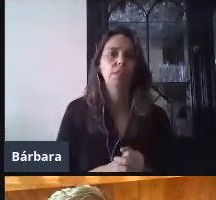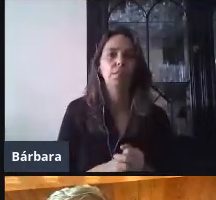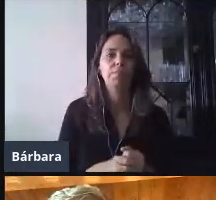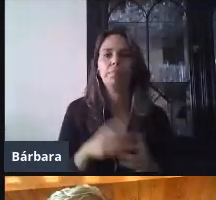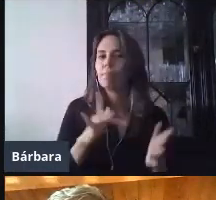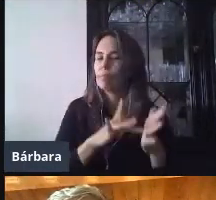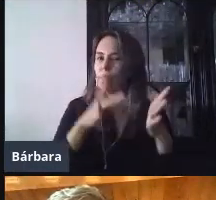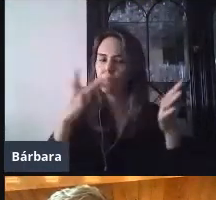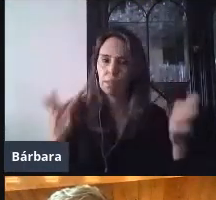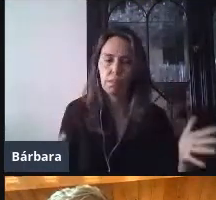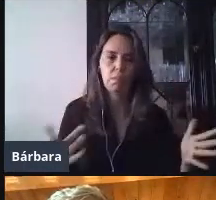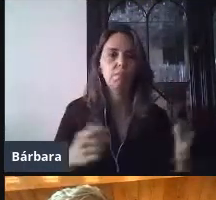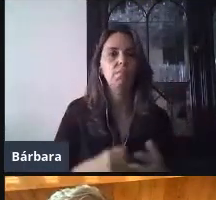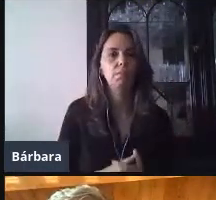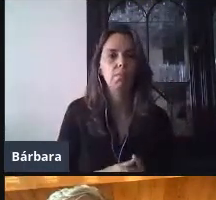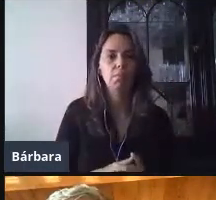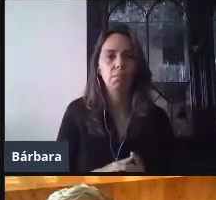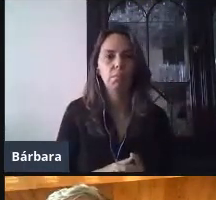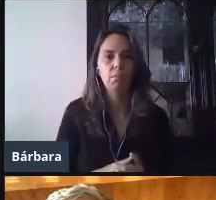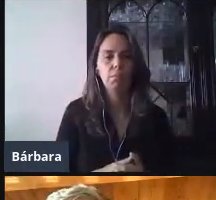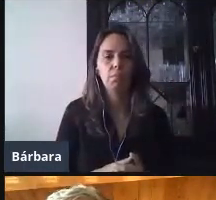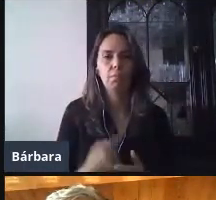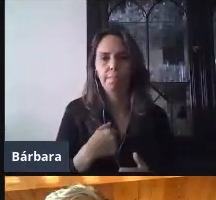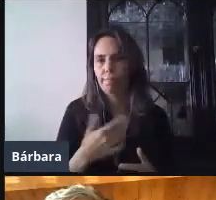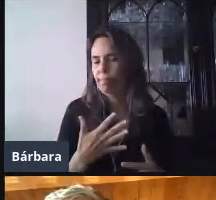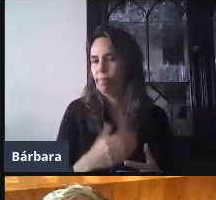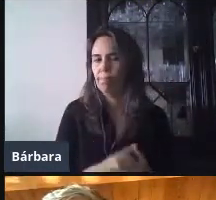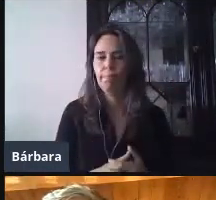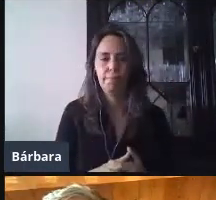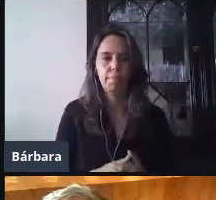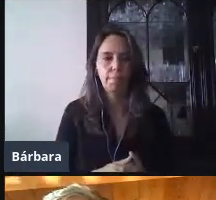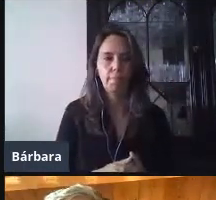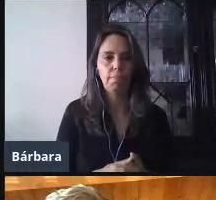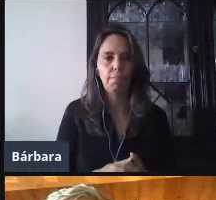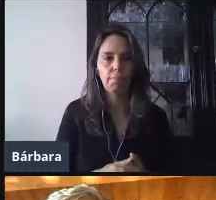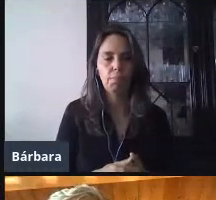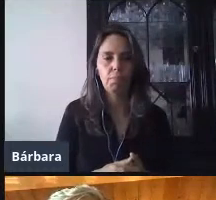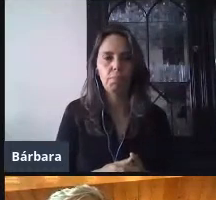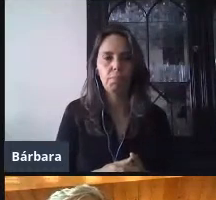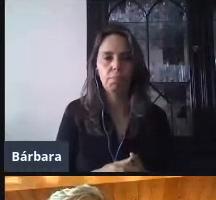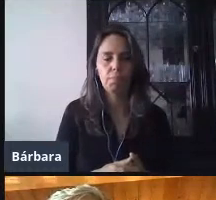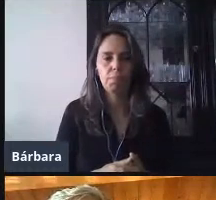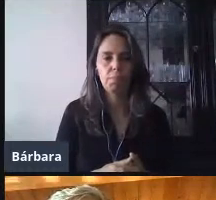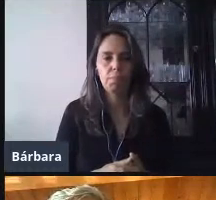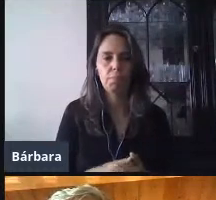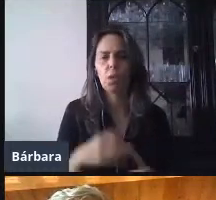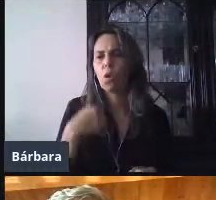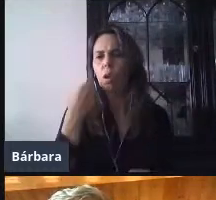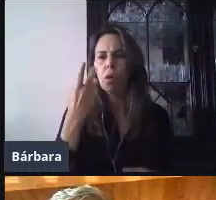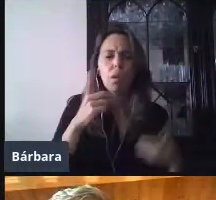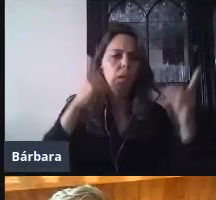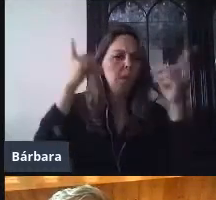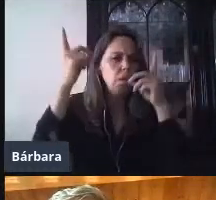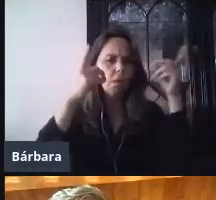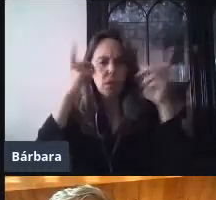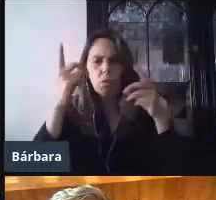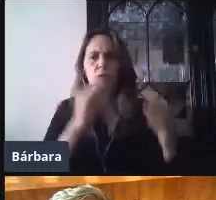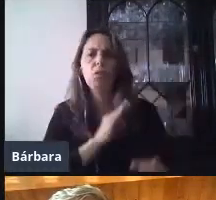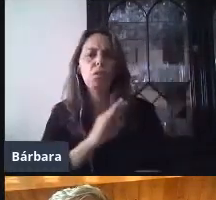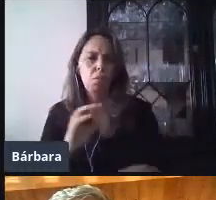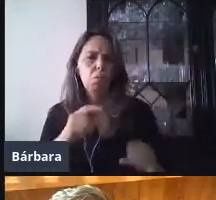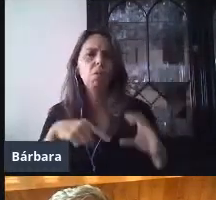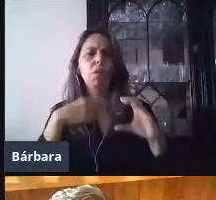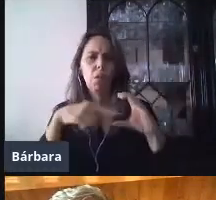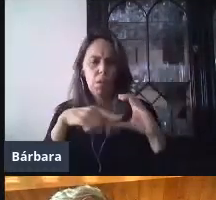gracias. Como saben, estamos a sus órdenes. Y cualquier duda o comentario, pues, a través del correo